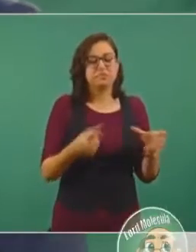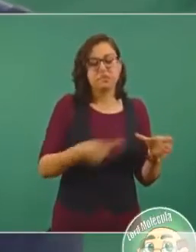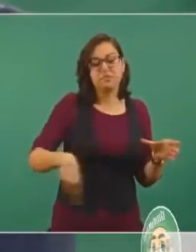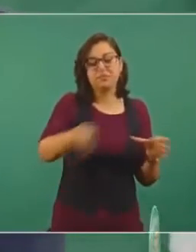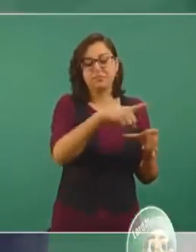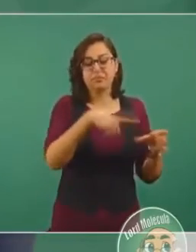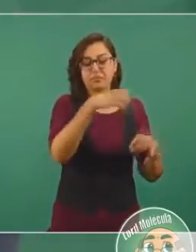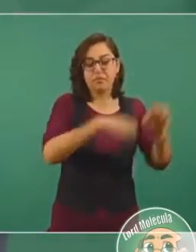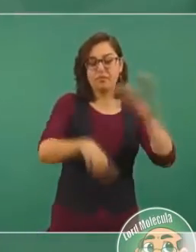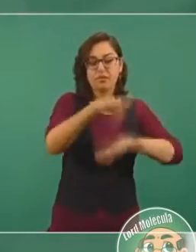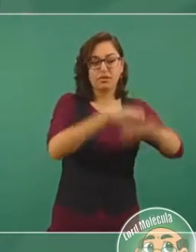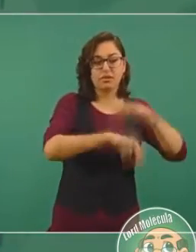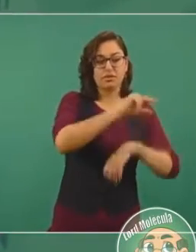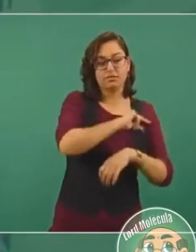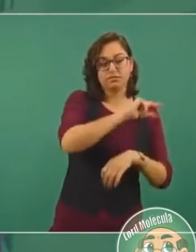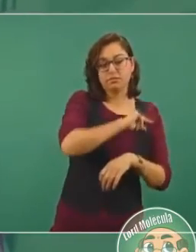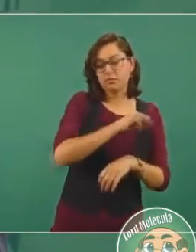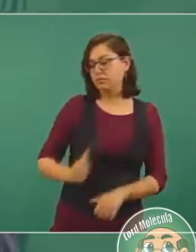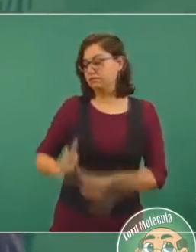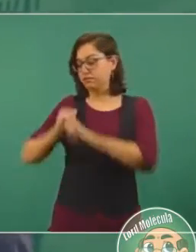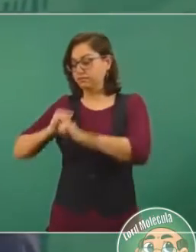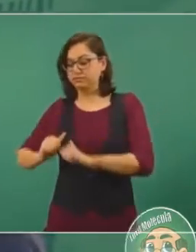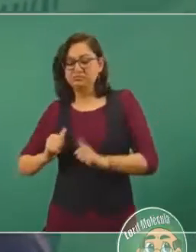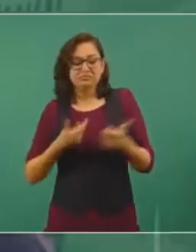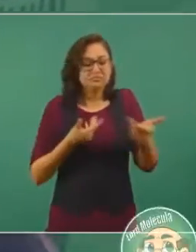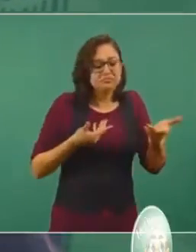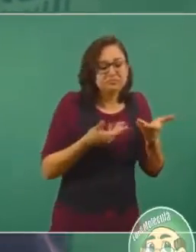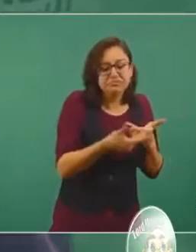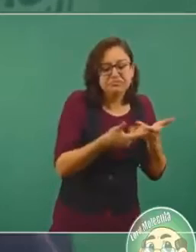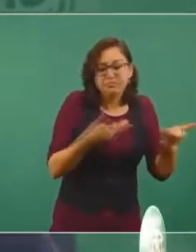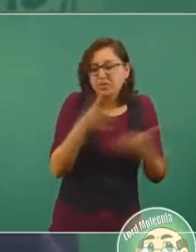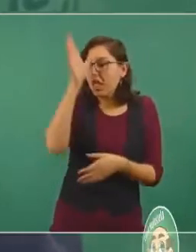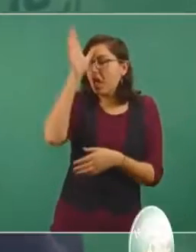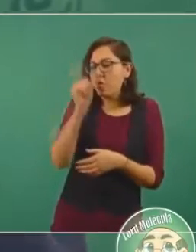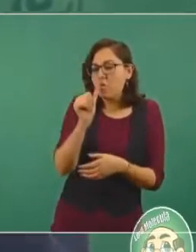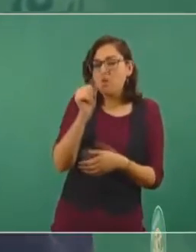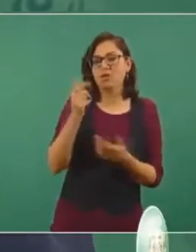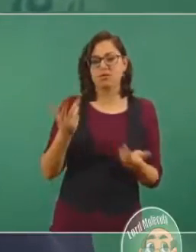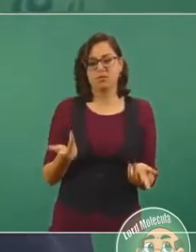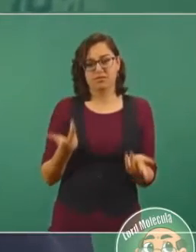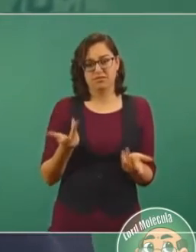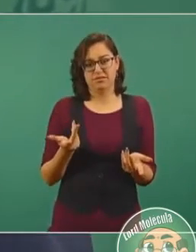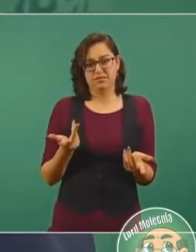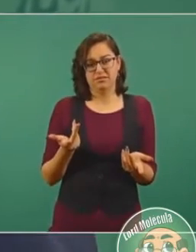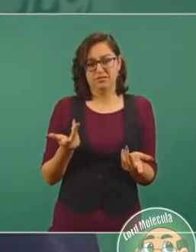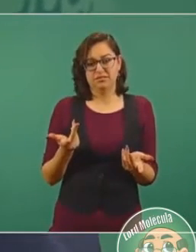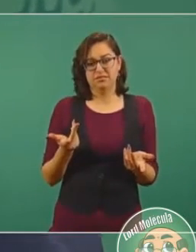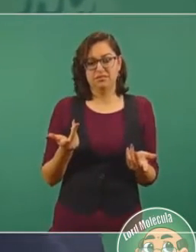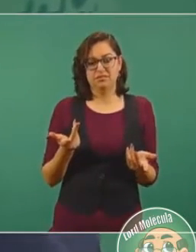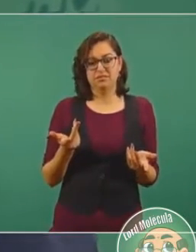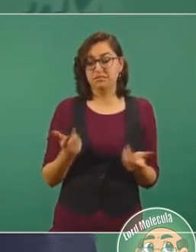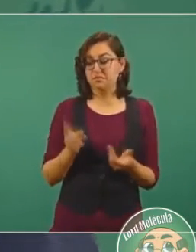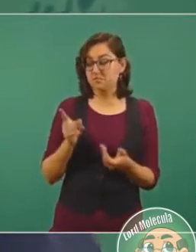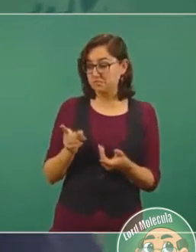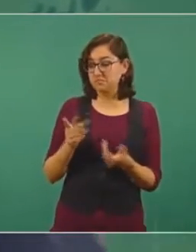que no representa